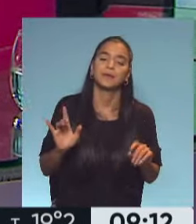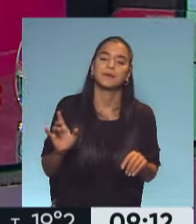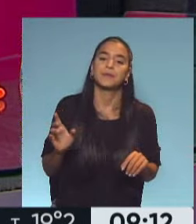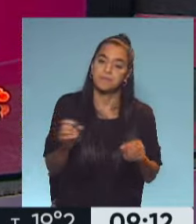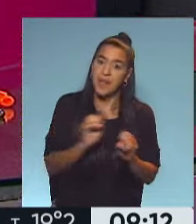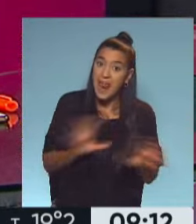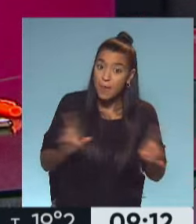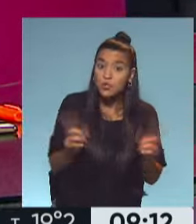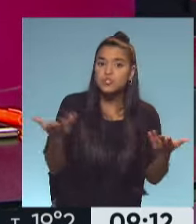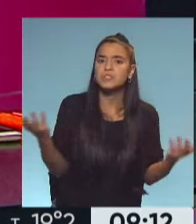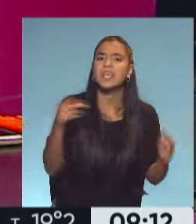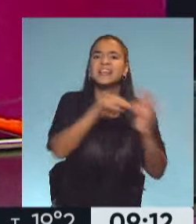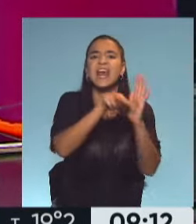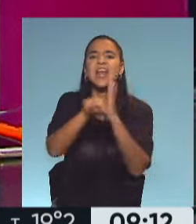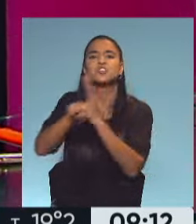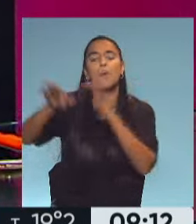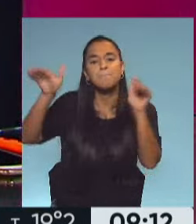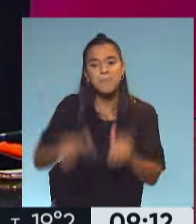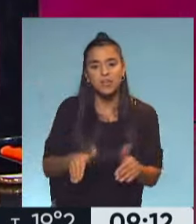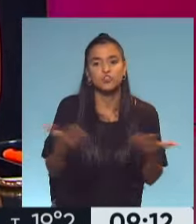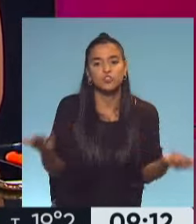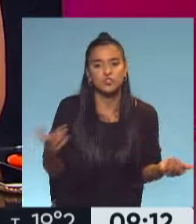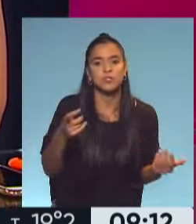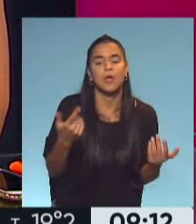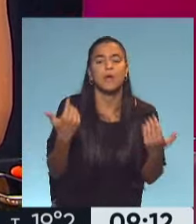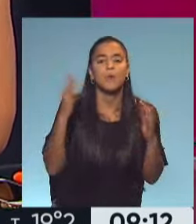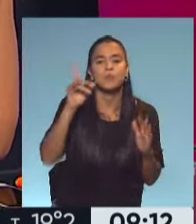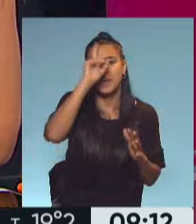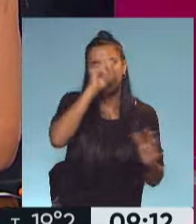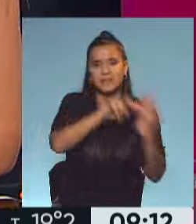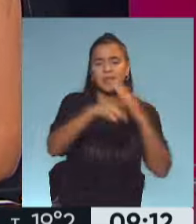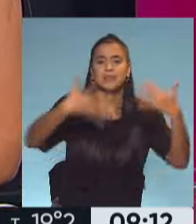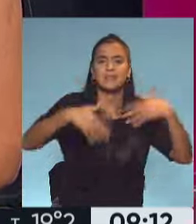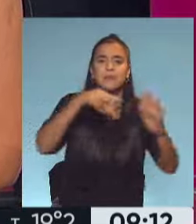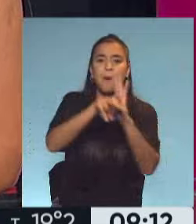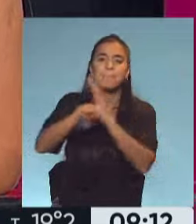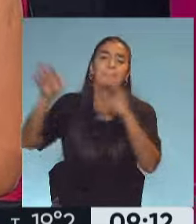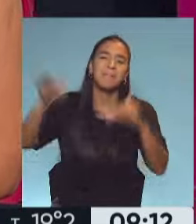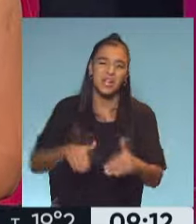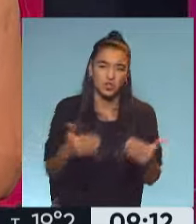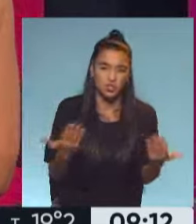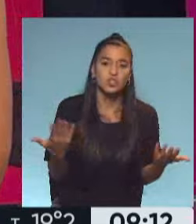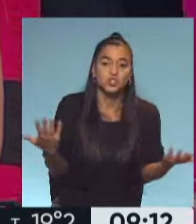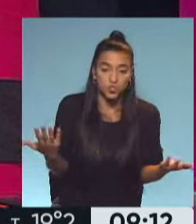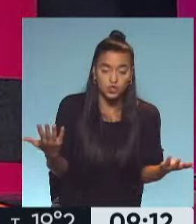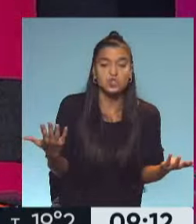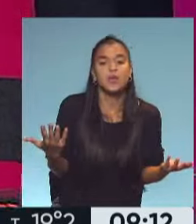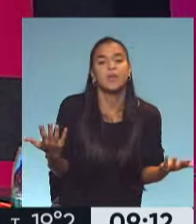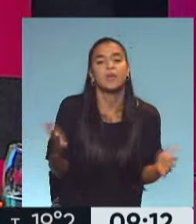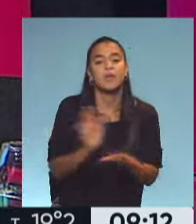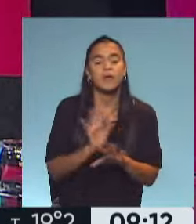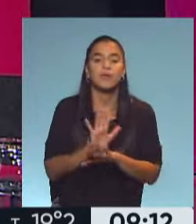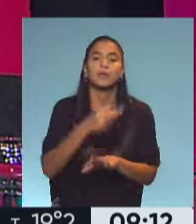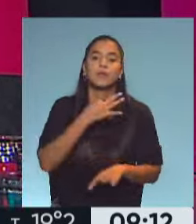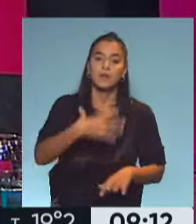va a tener menos internaciones y menos posibilidad de ir a terapia intensiva. Entonces le va a dar, en teoría, un poquito